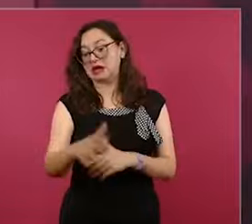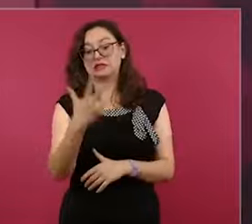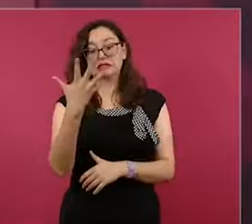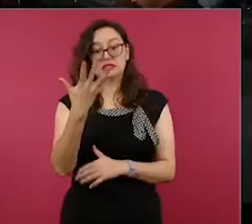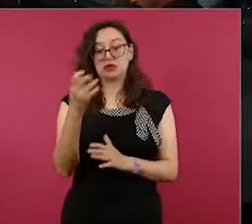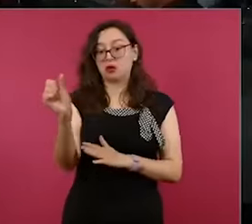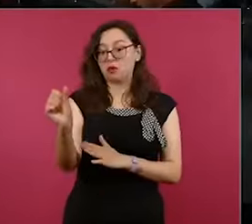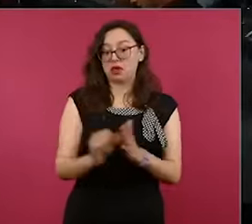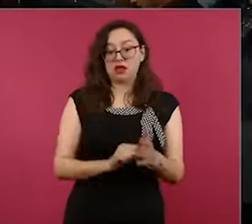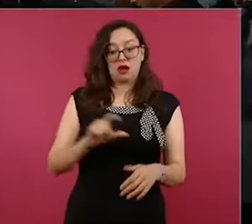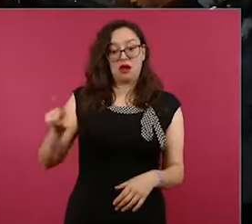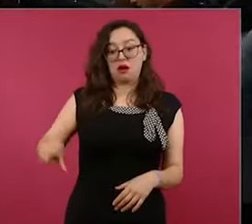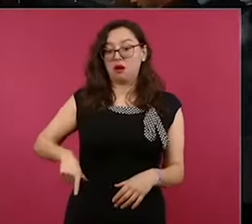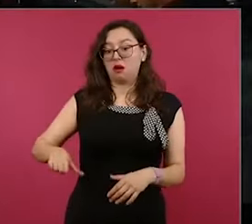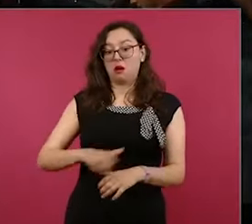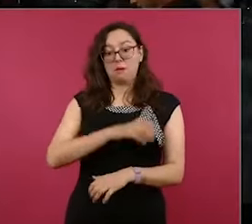meses.